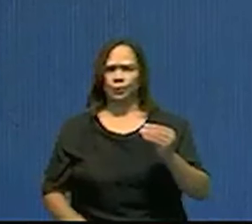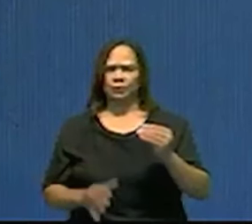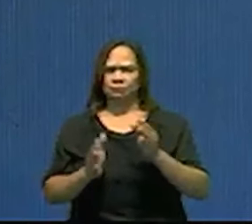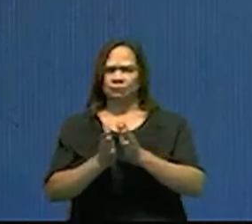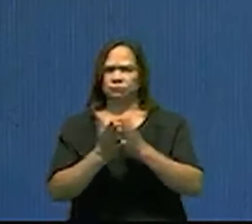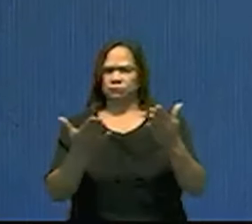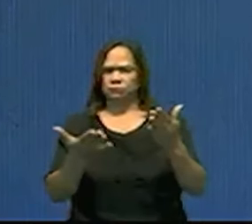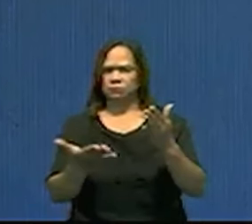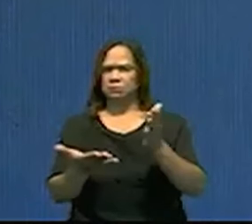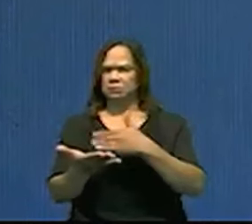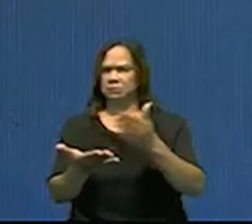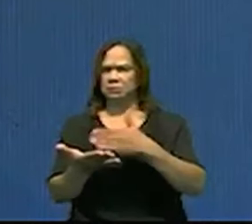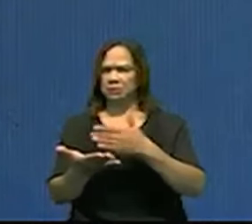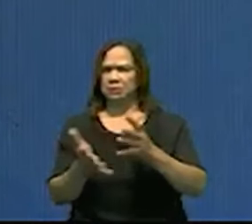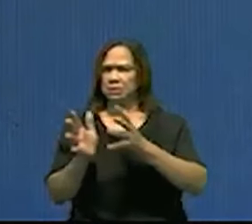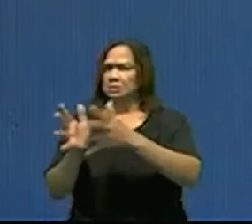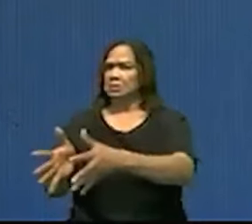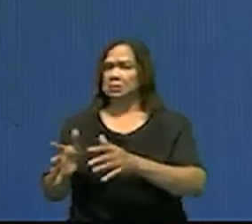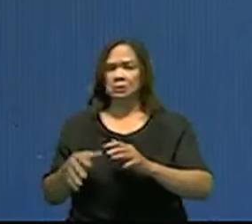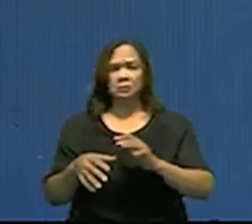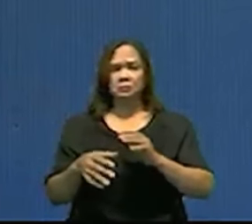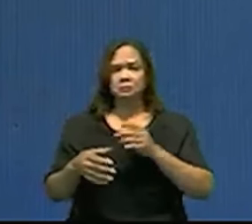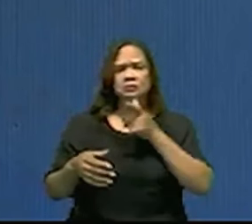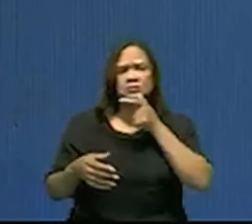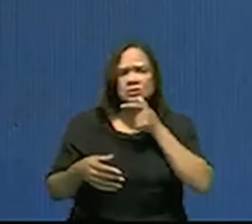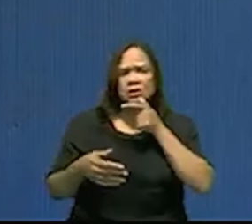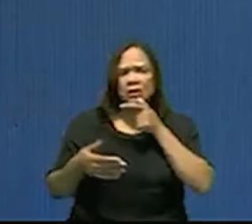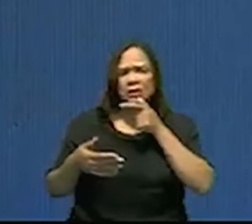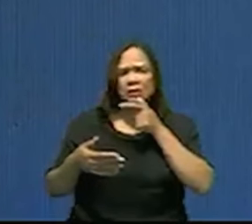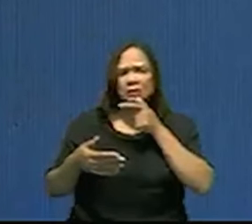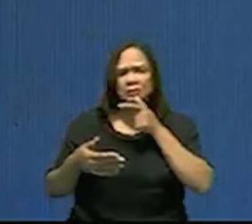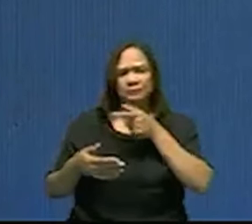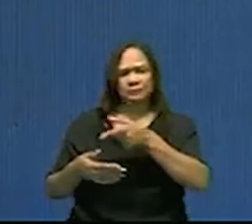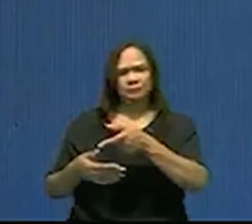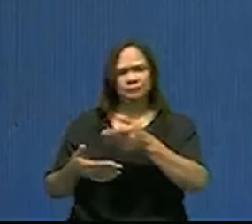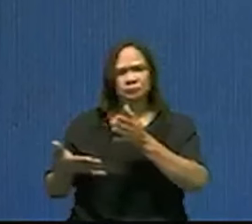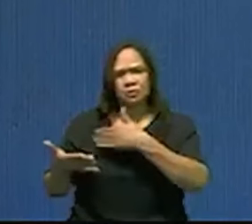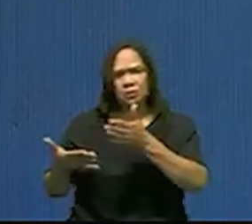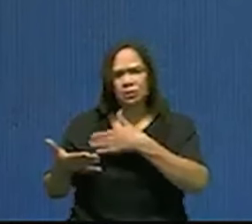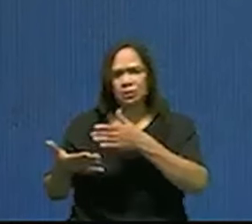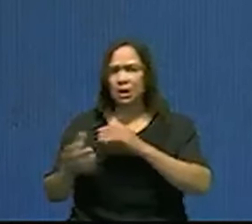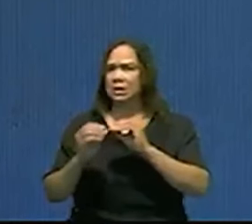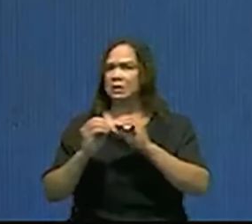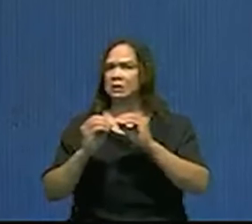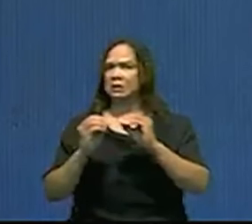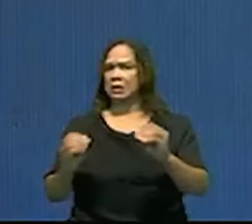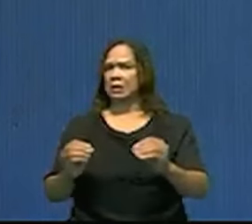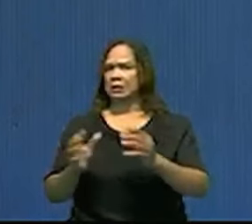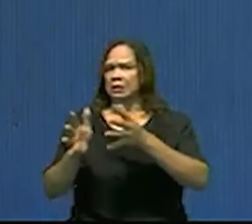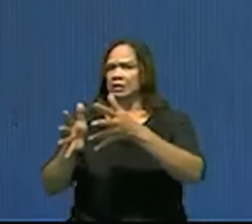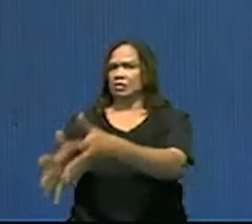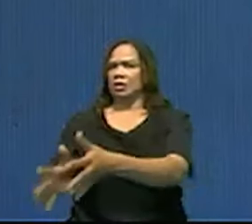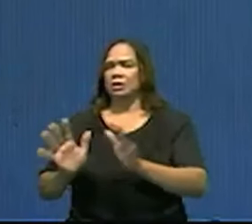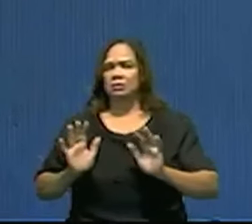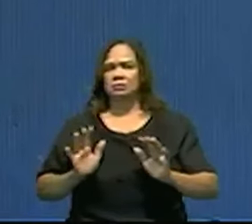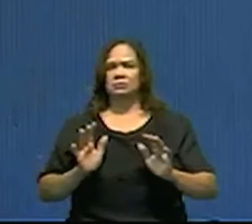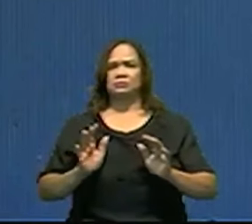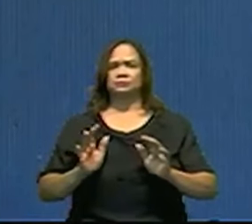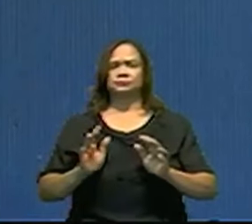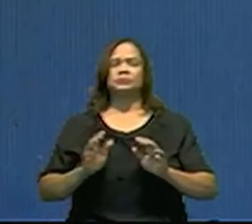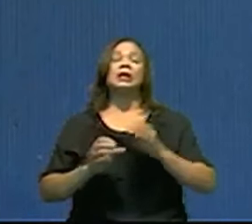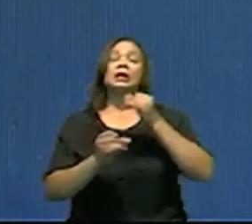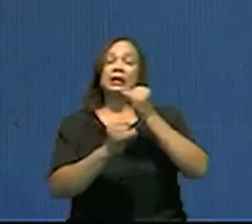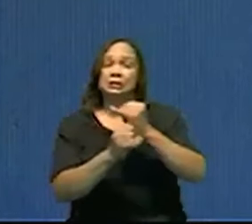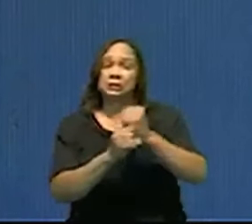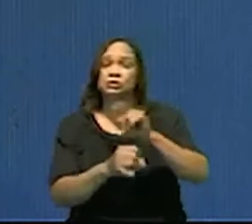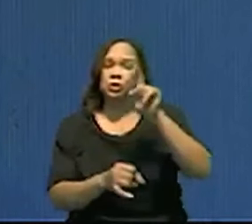quizás se quedan en la mesa de una determinada institución. La institución tiene que